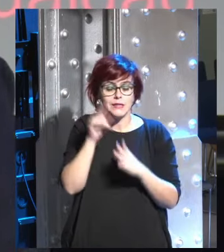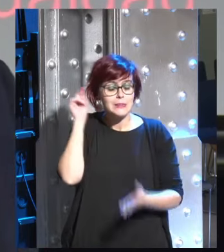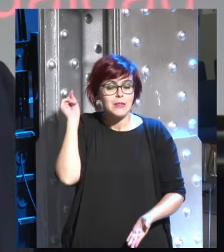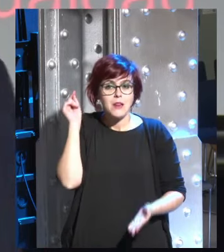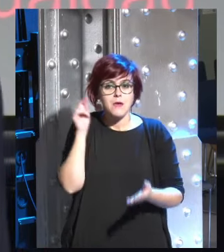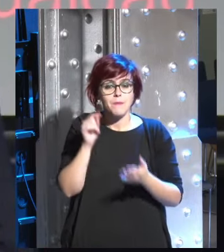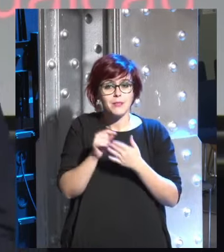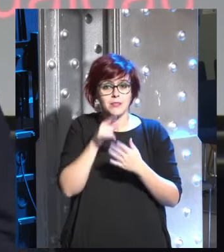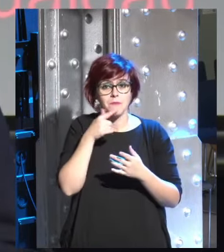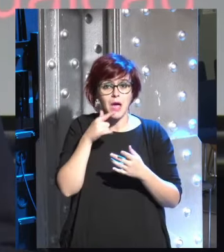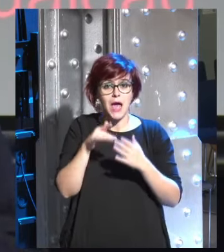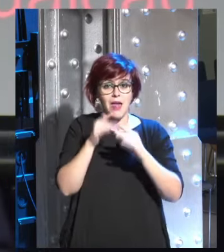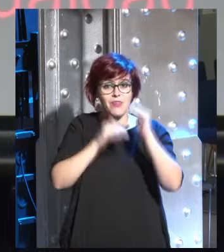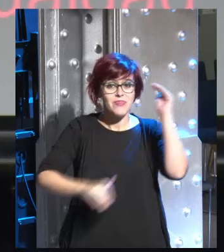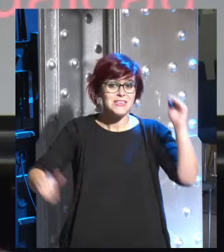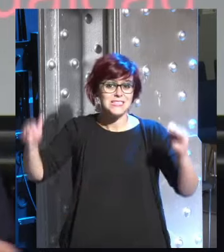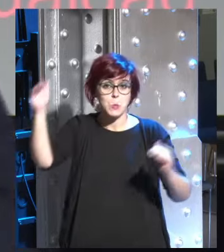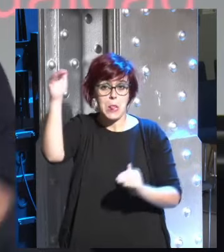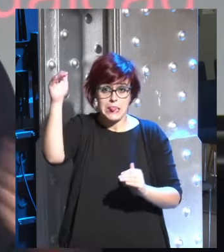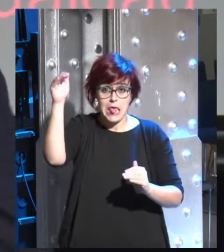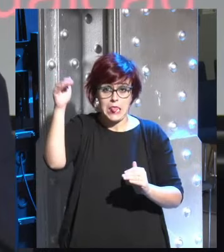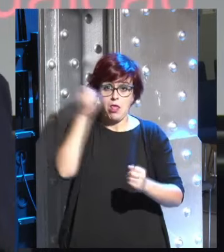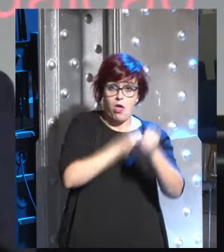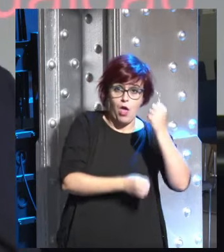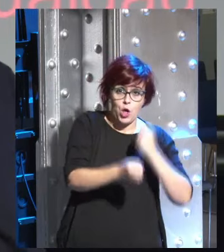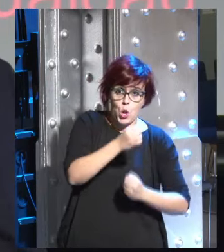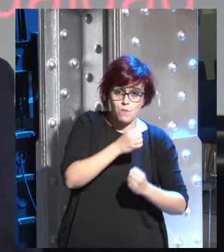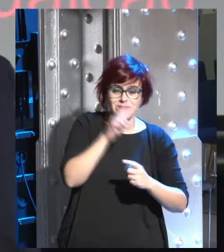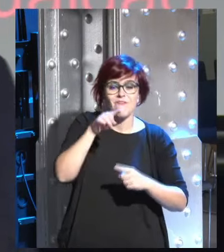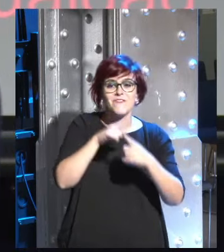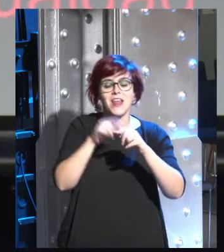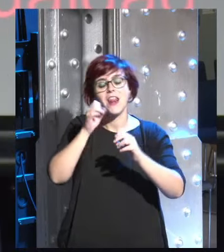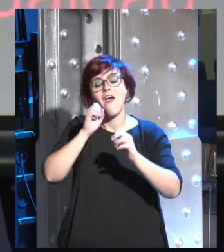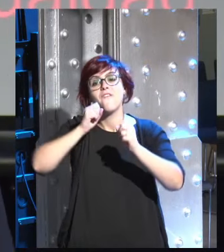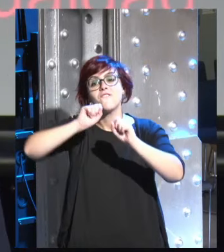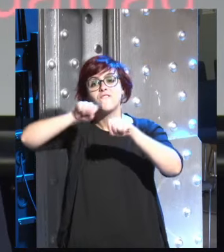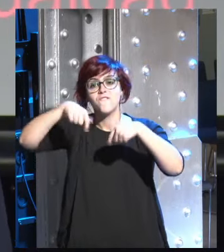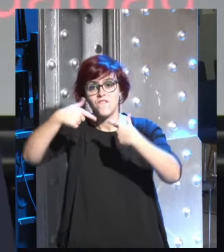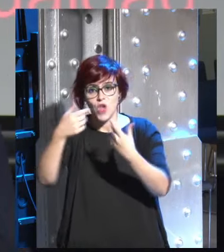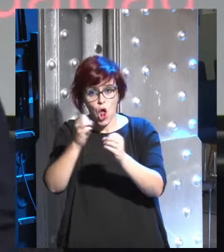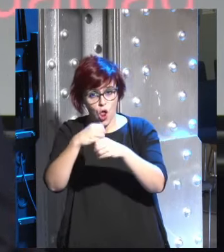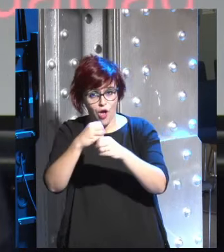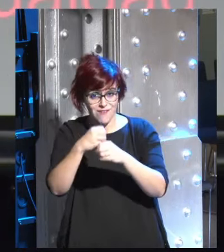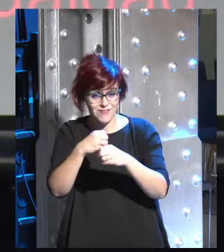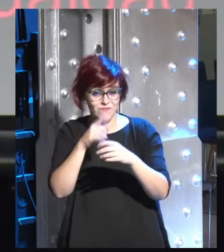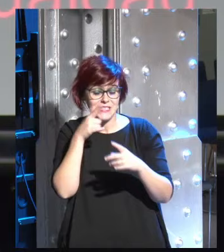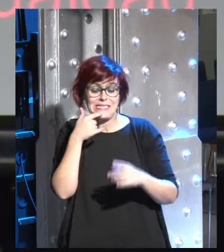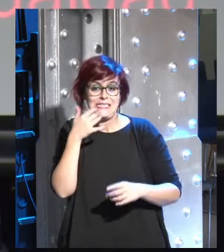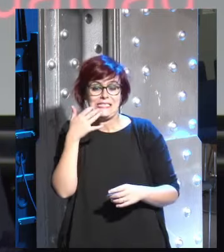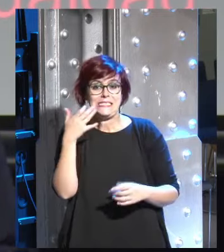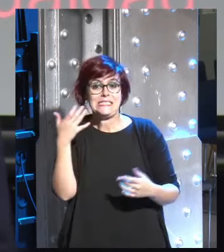la desigualdad económica en desigualdad biológica es decir ahora se podrá